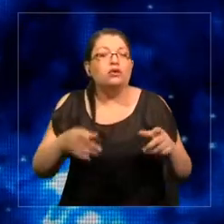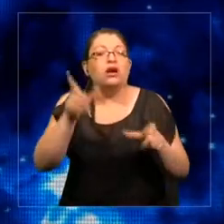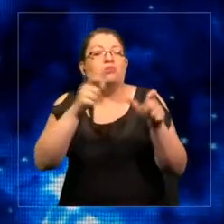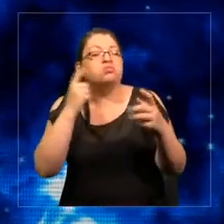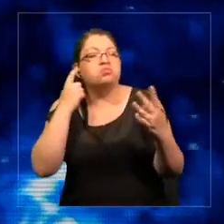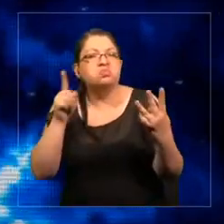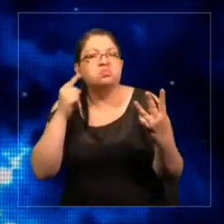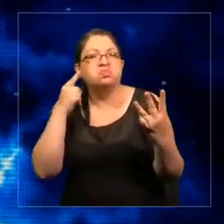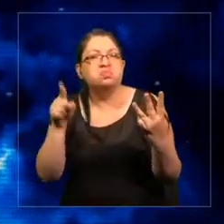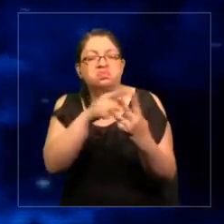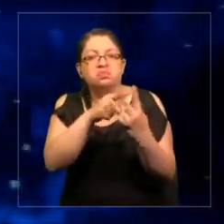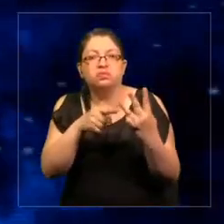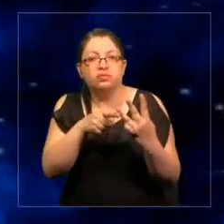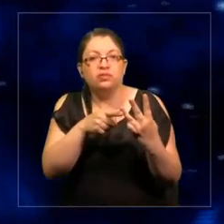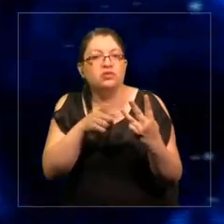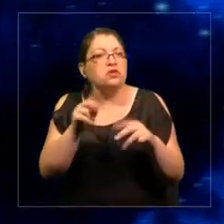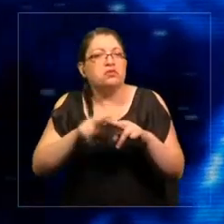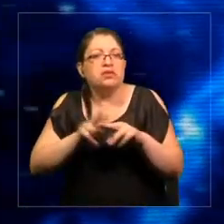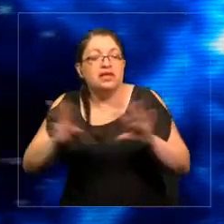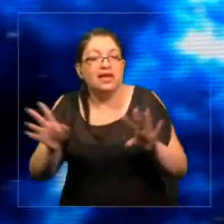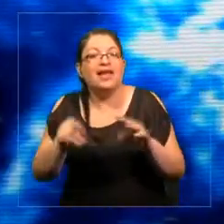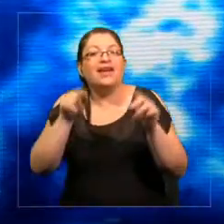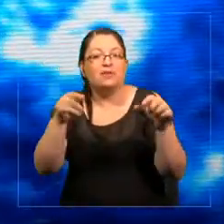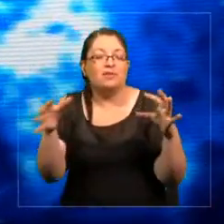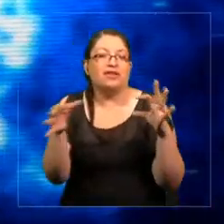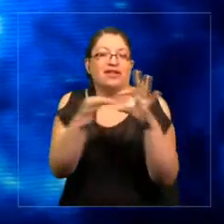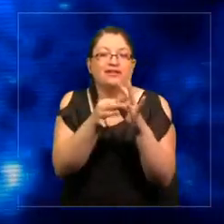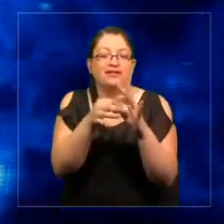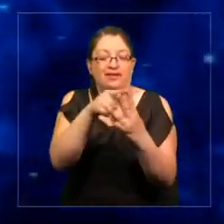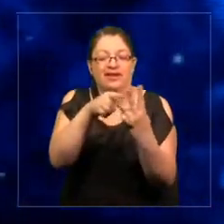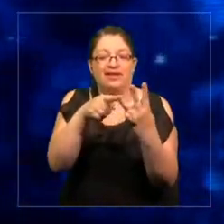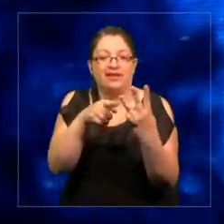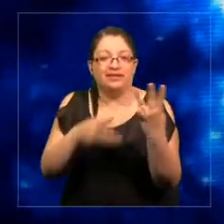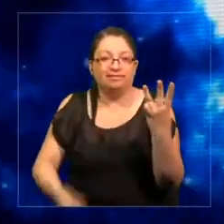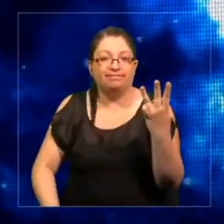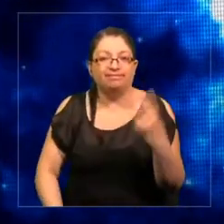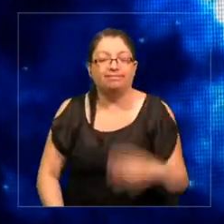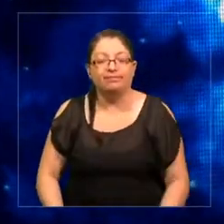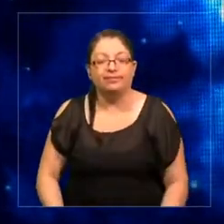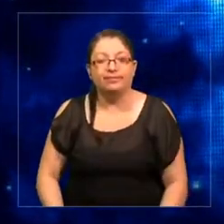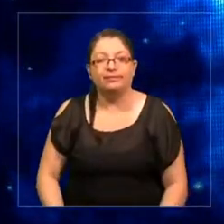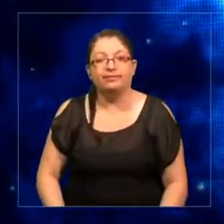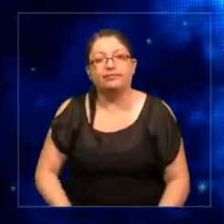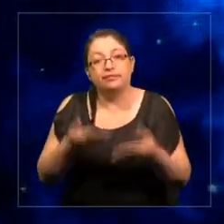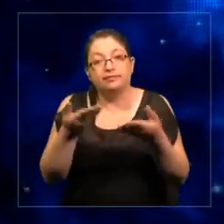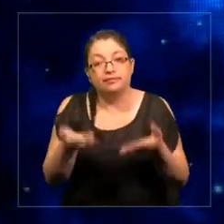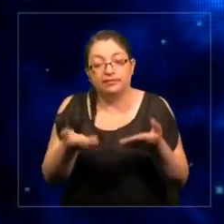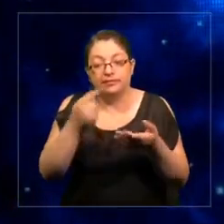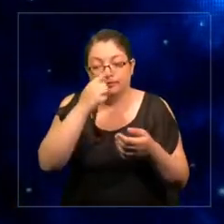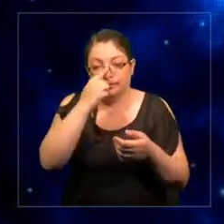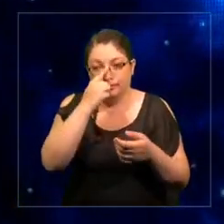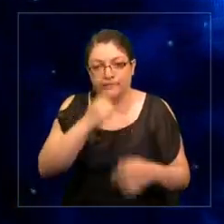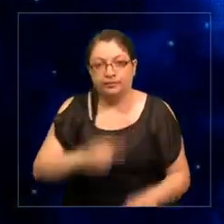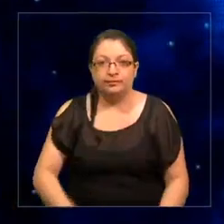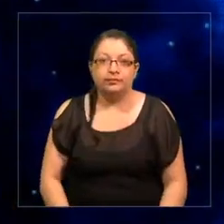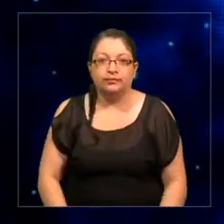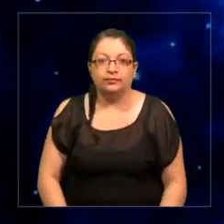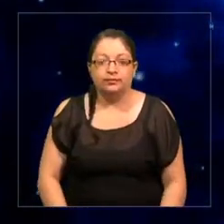Y es así también como están conectadas en ese sentido. Entonces, este tema